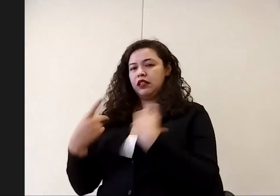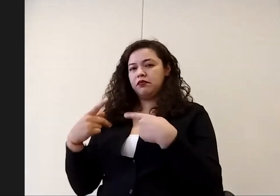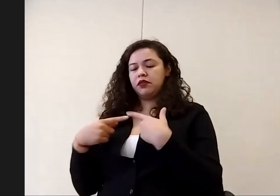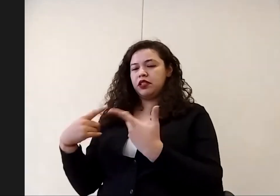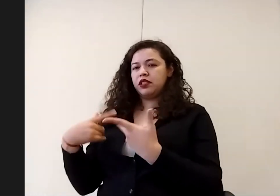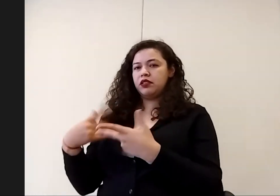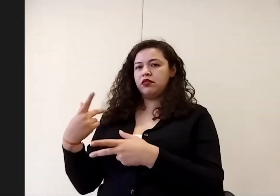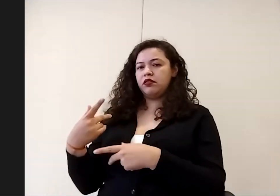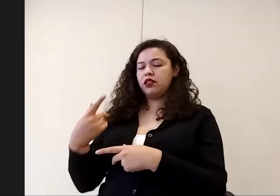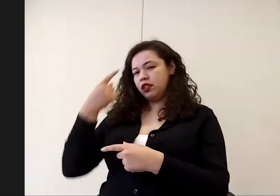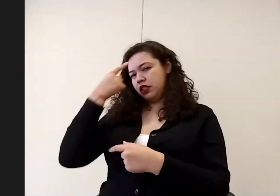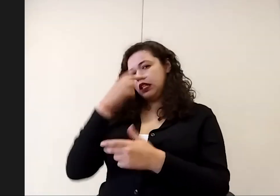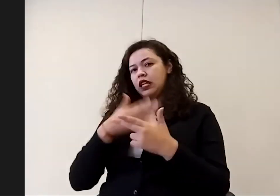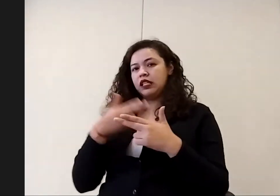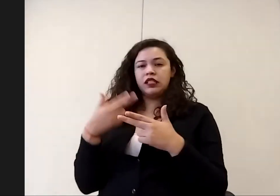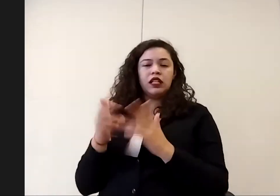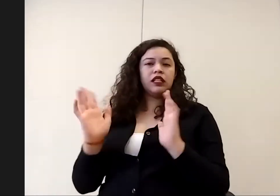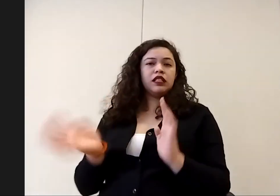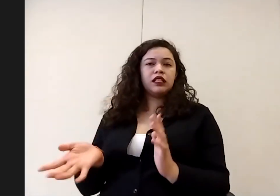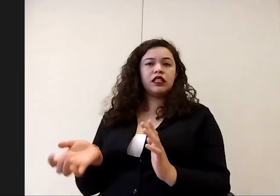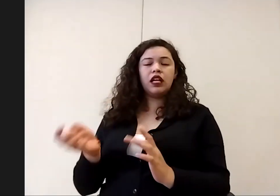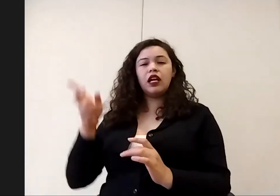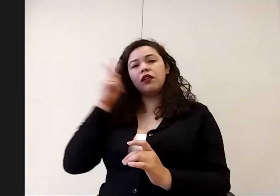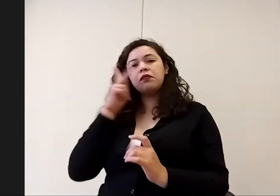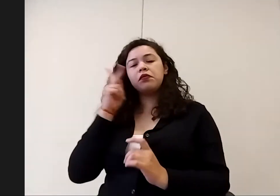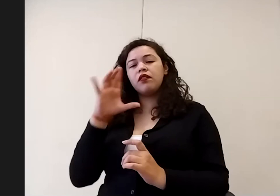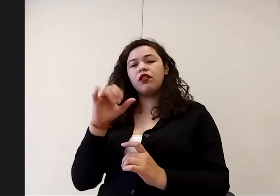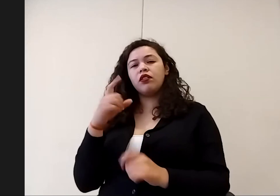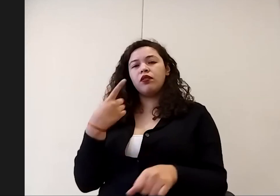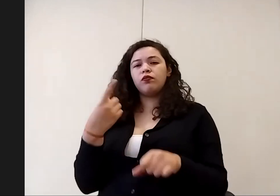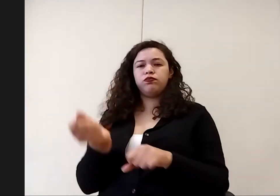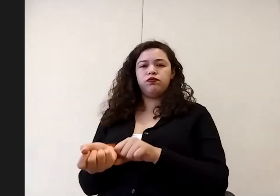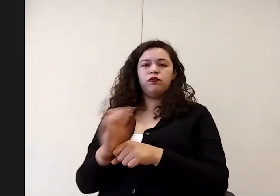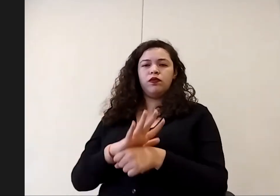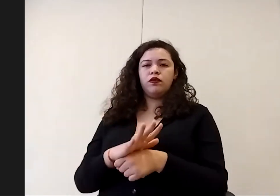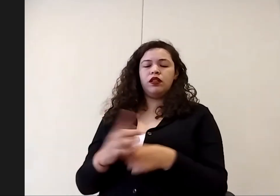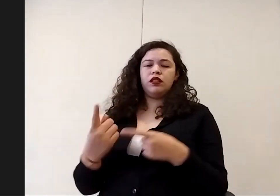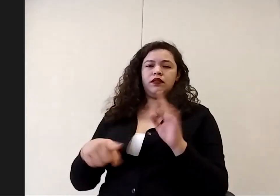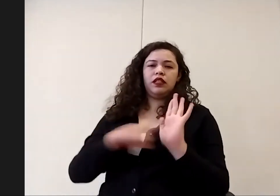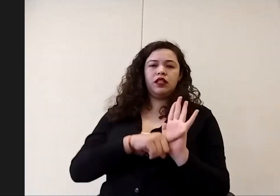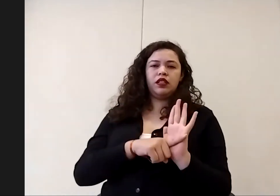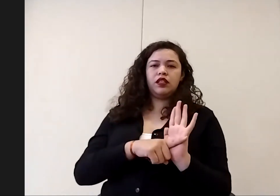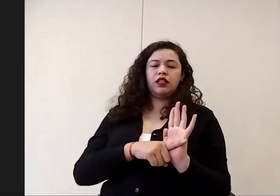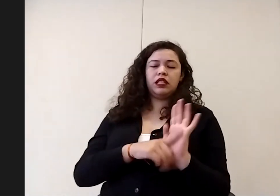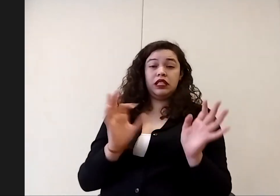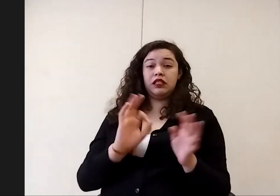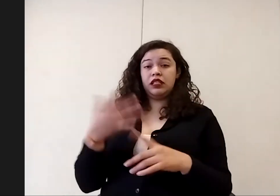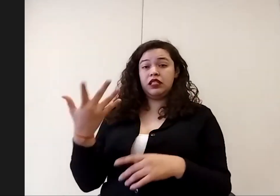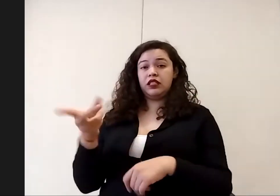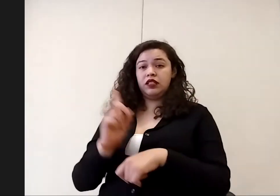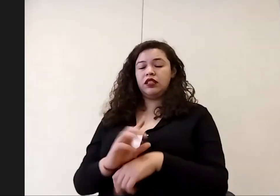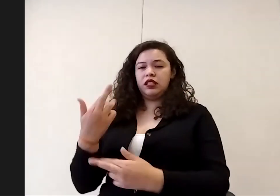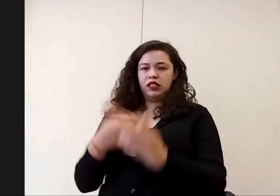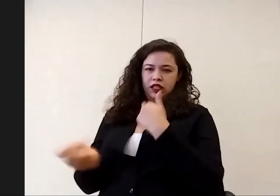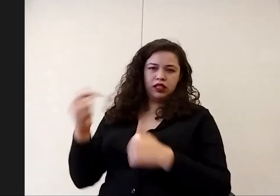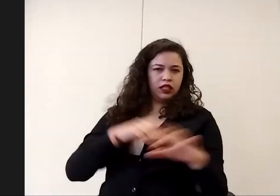hasta tener una prueba COVID ya sea negativa y a los cinco días se regresaban